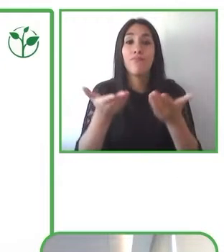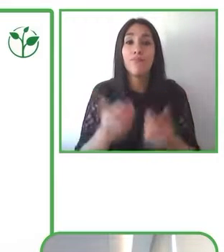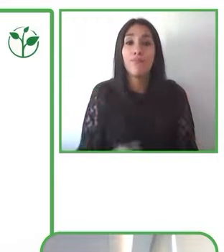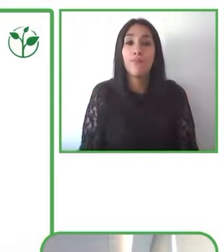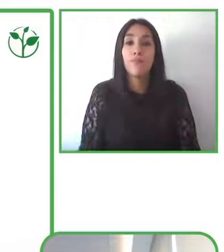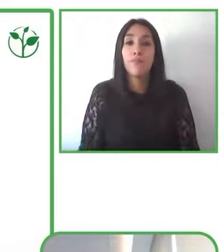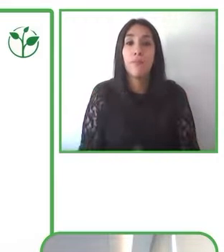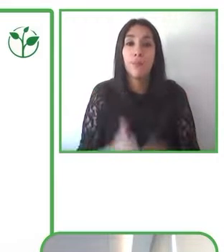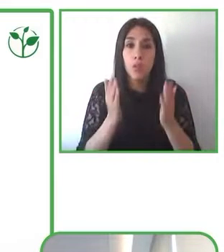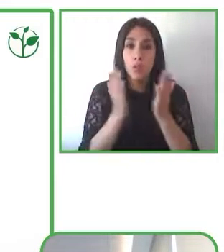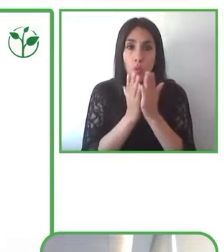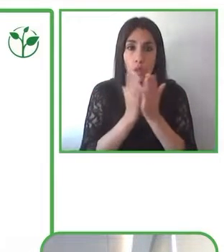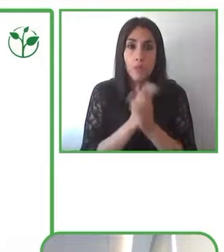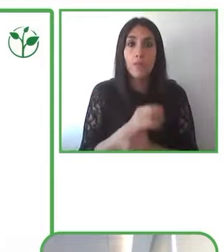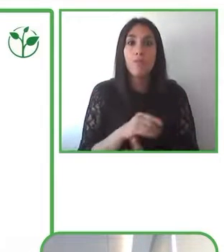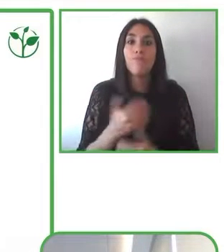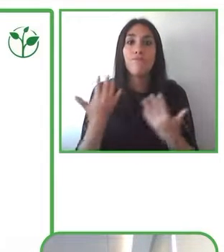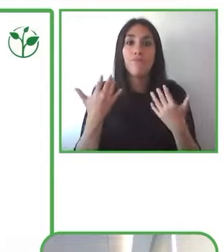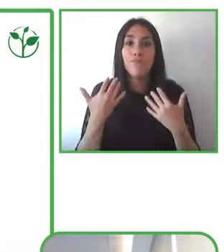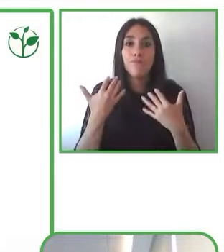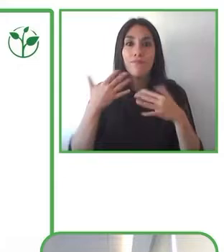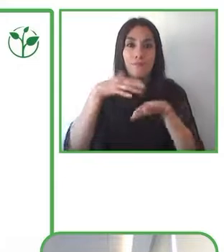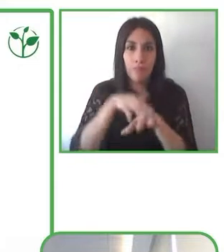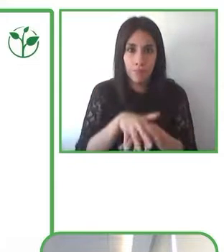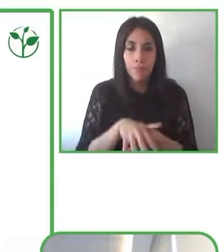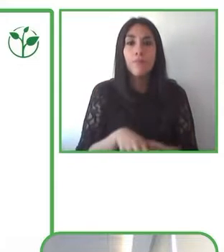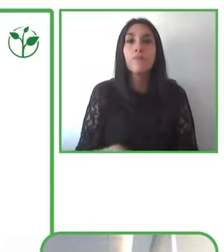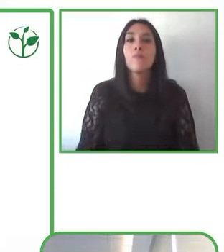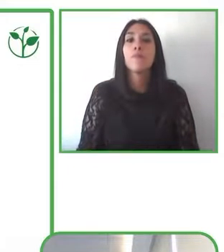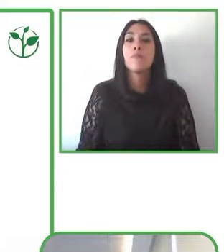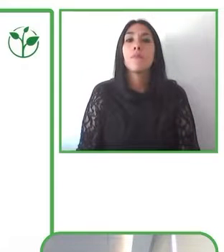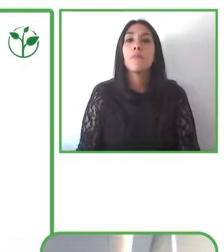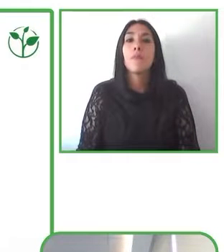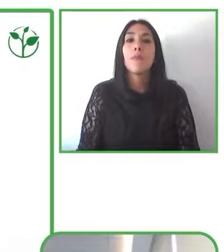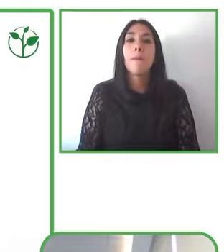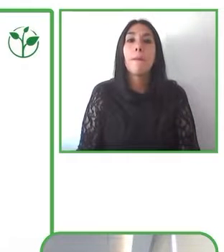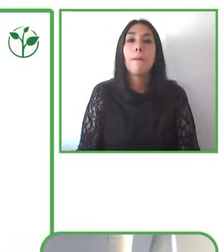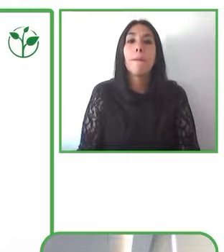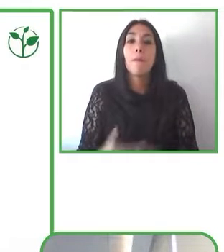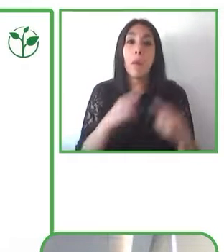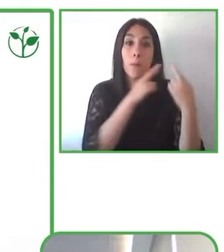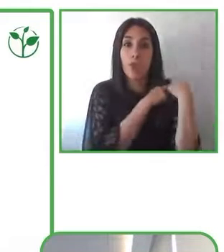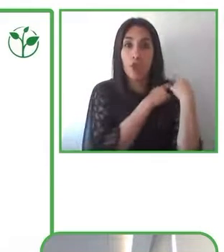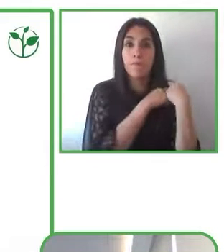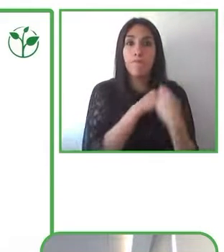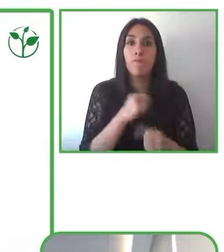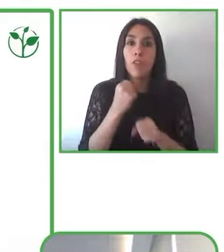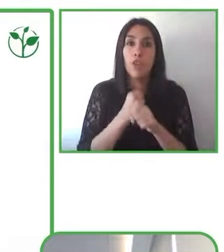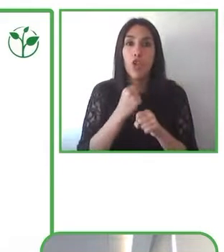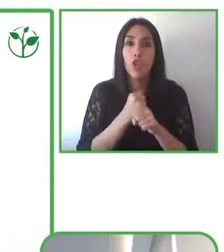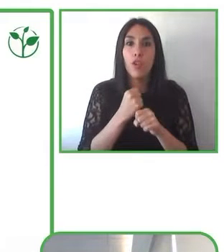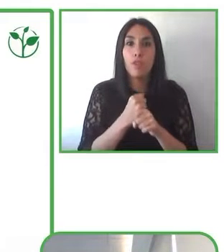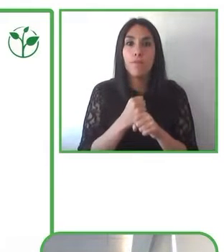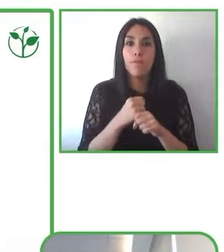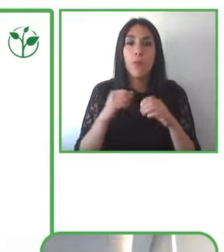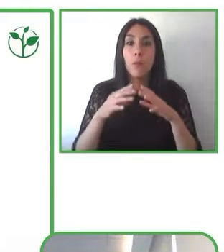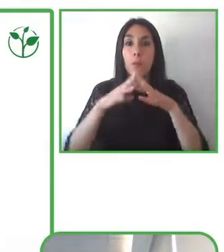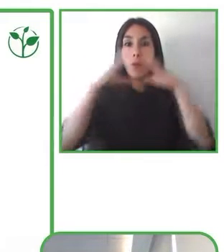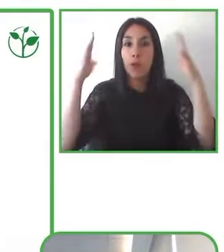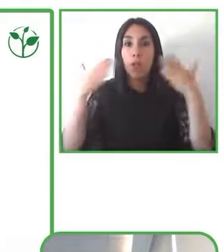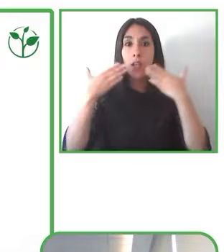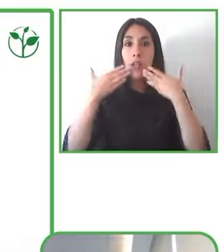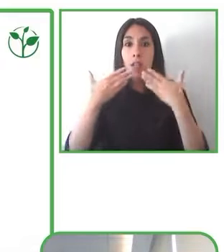nuestro trabajo muchas gracias por haber tenido la oportunidad de presentar este trabajo que hacemos